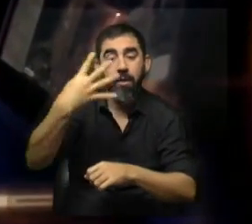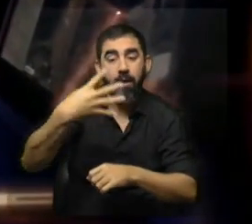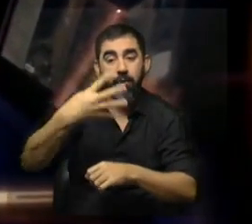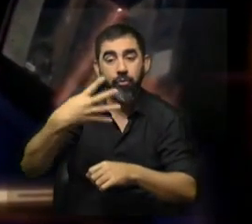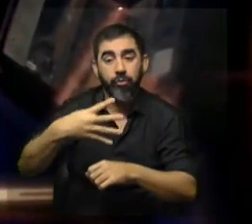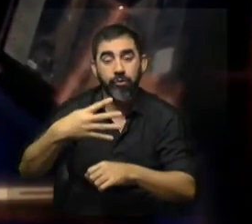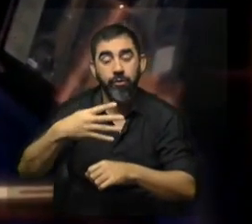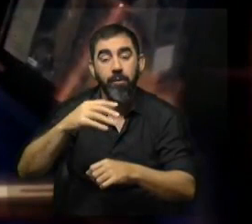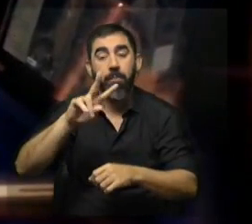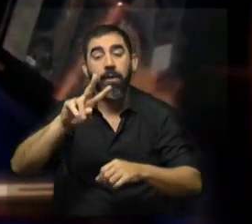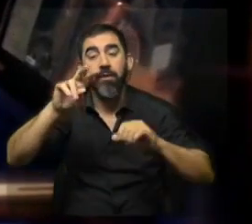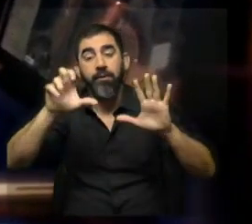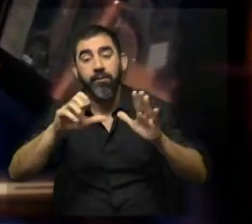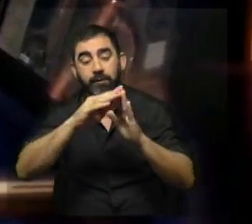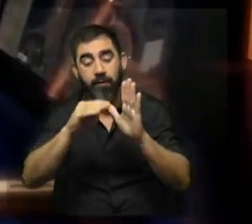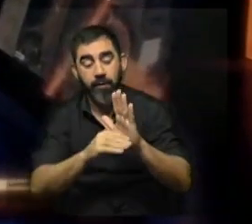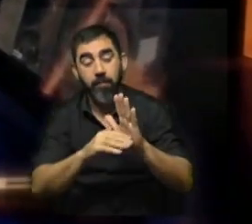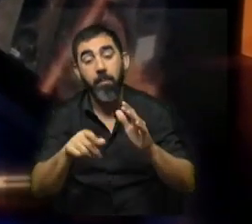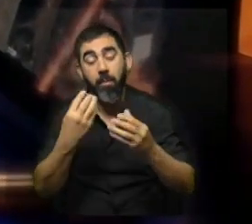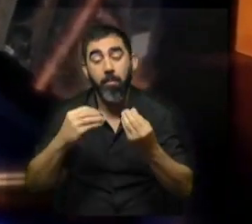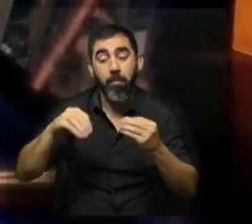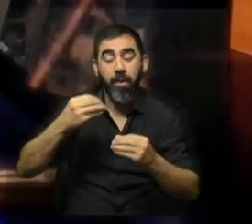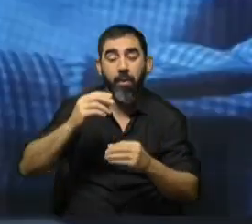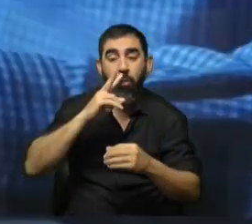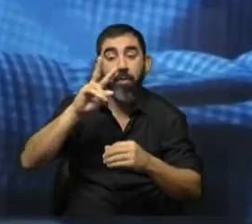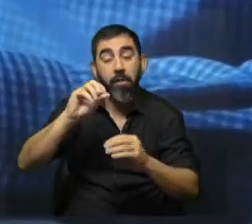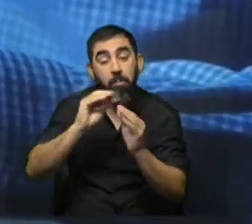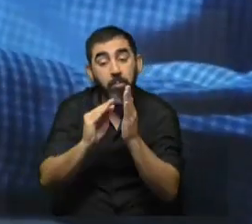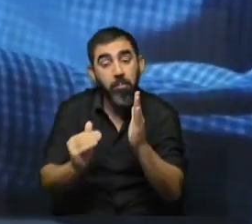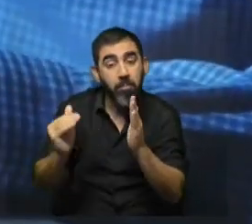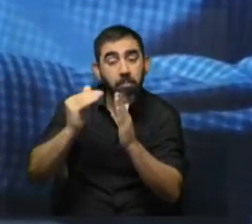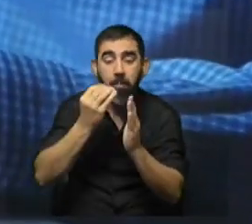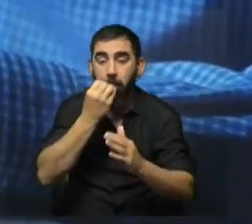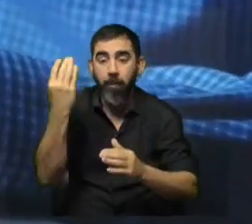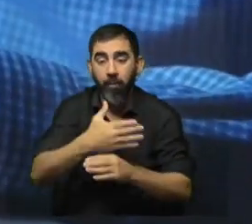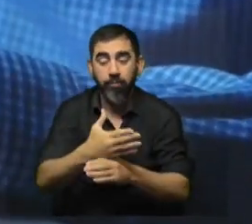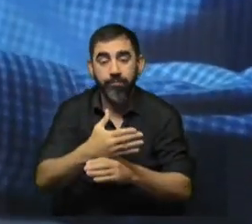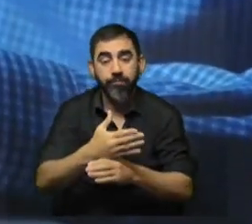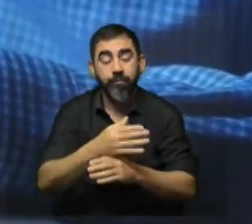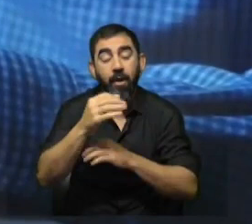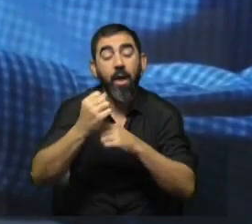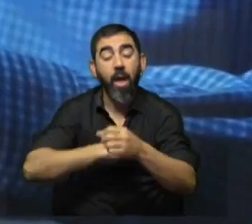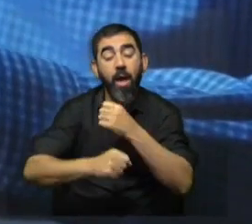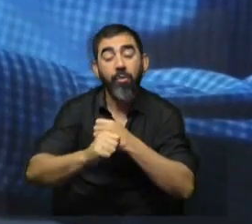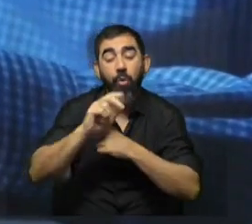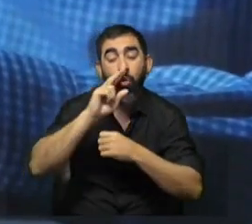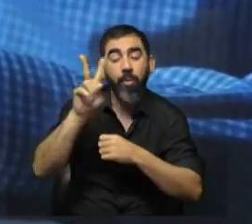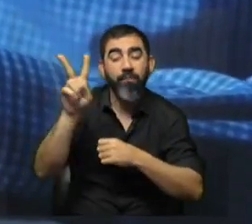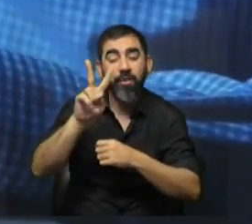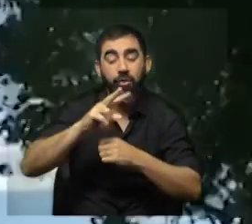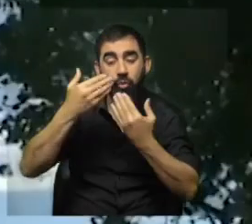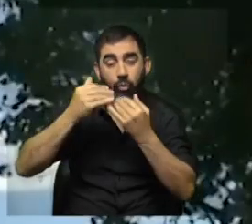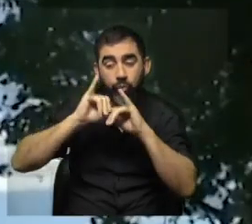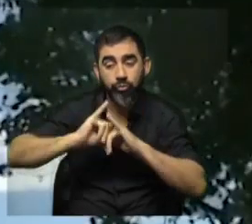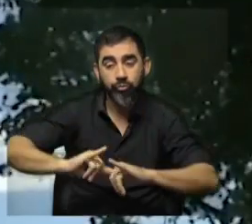cuando quedó en el lugar 26, pero que luego perdió hasta que en 2020 logró recuperarlo. El registro del año 2022 se dio a conocer en el